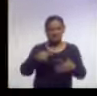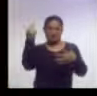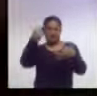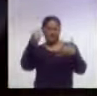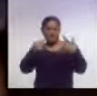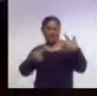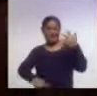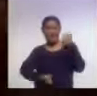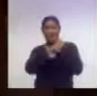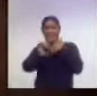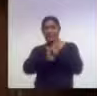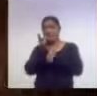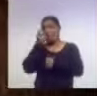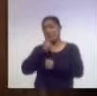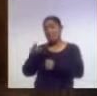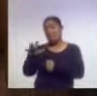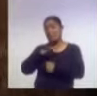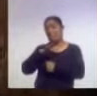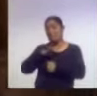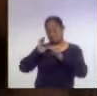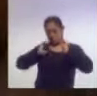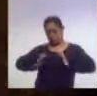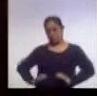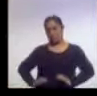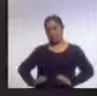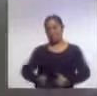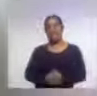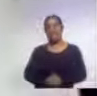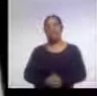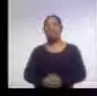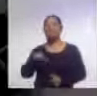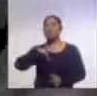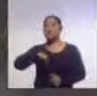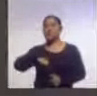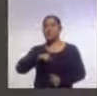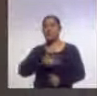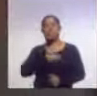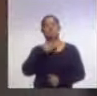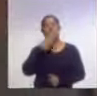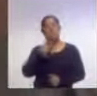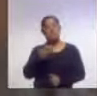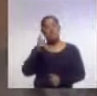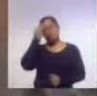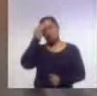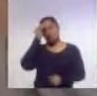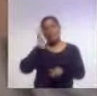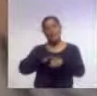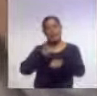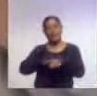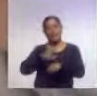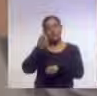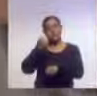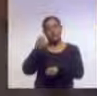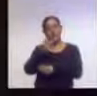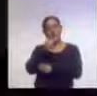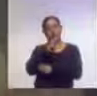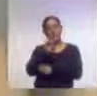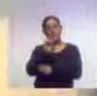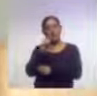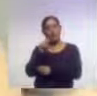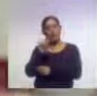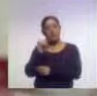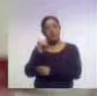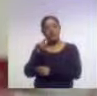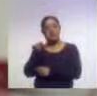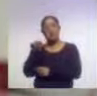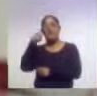afectaciones que se dice tiene para el cuerpo humano. Hoy en Bienestar conoceremos más sobre esta proteína para eliminar